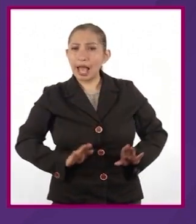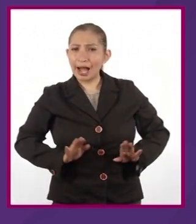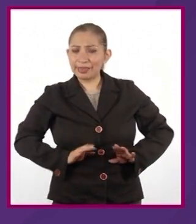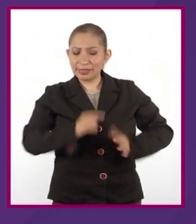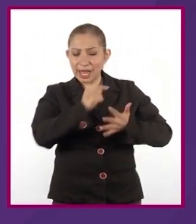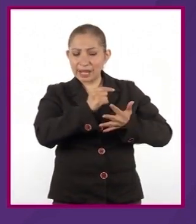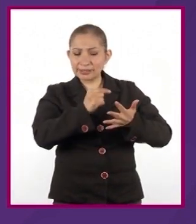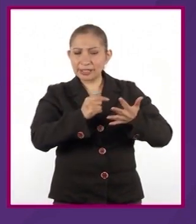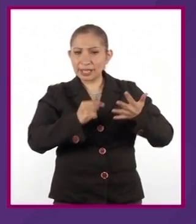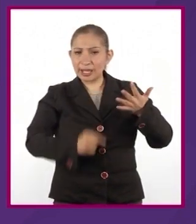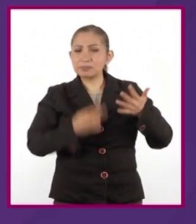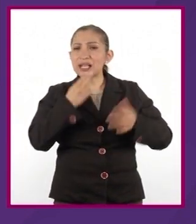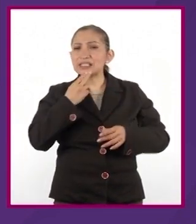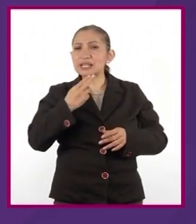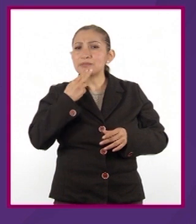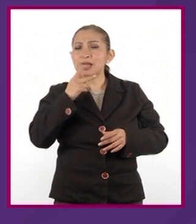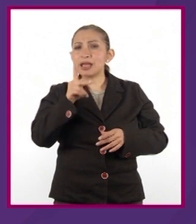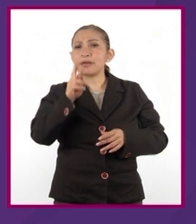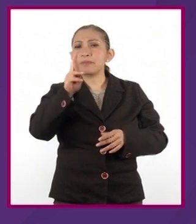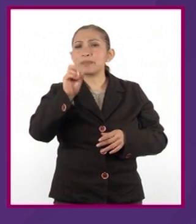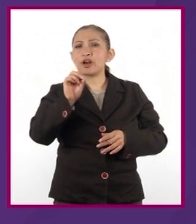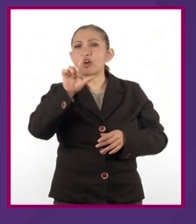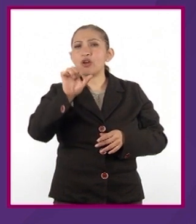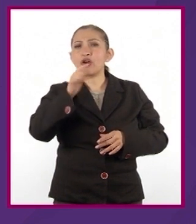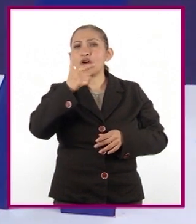y función de los prólogos.